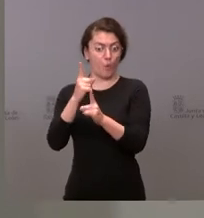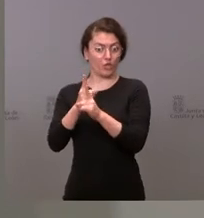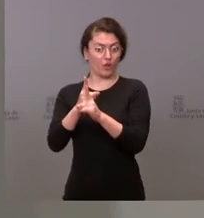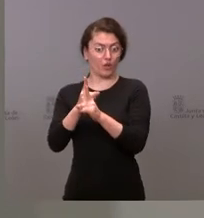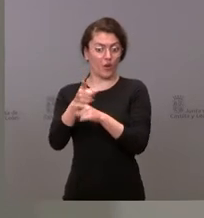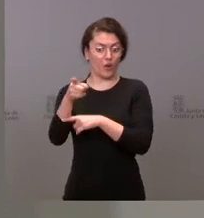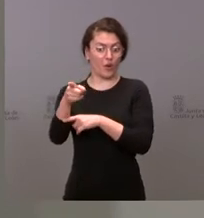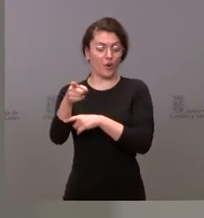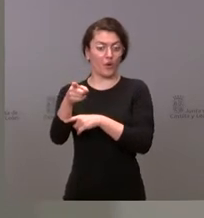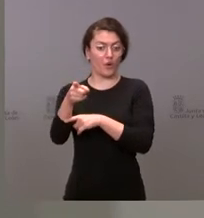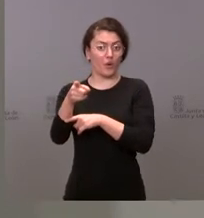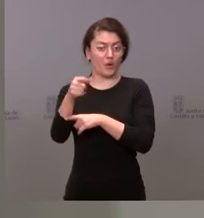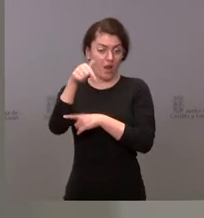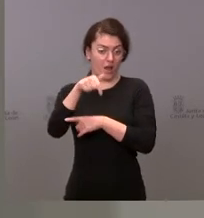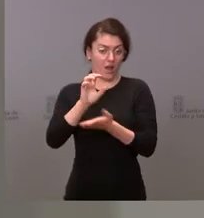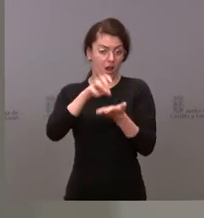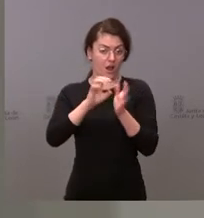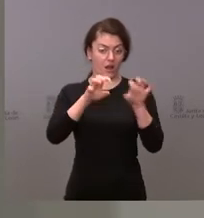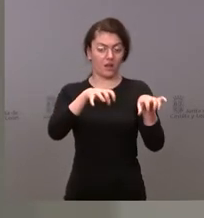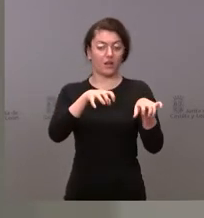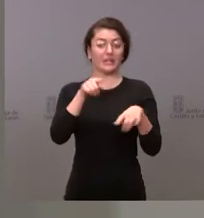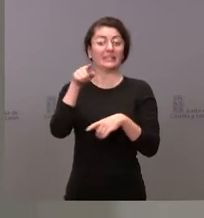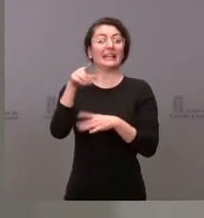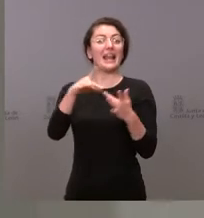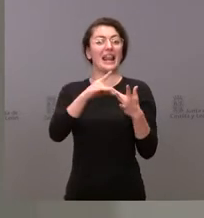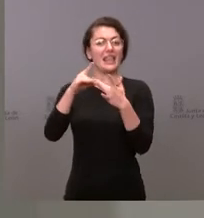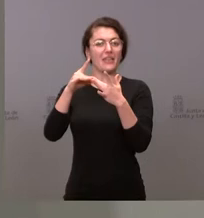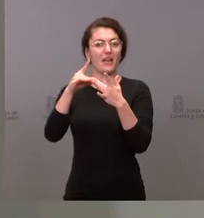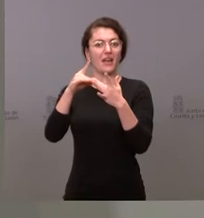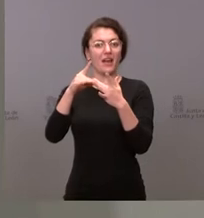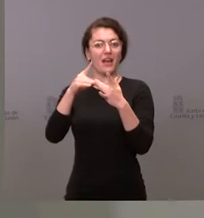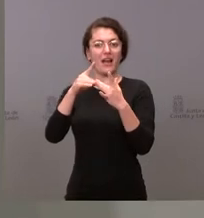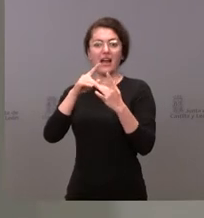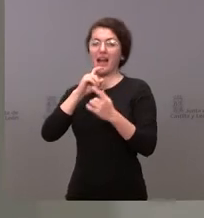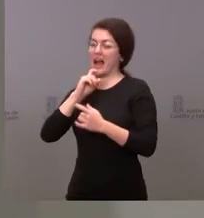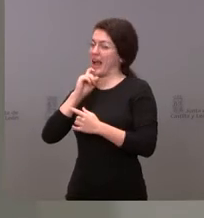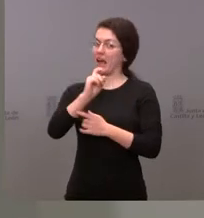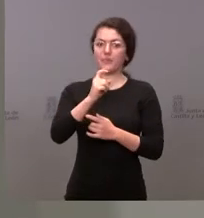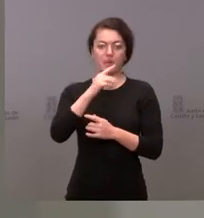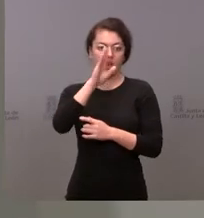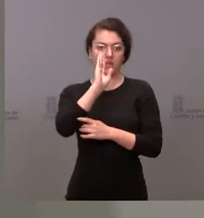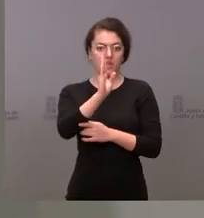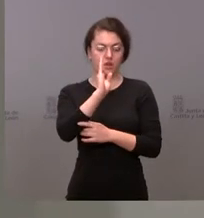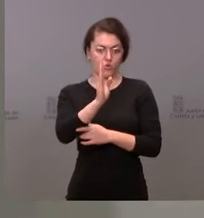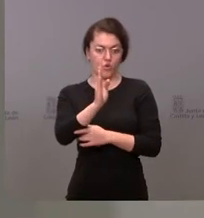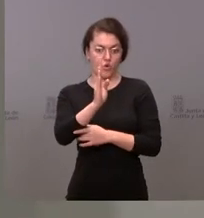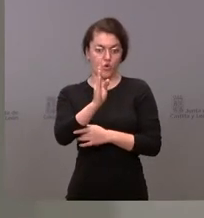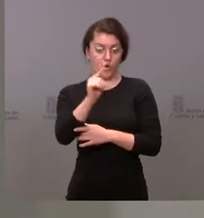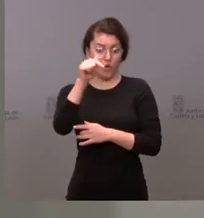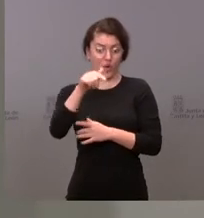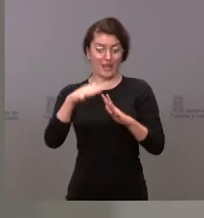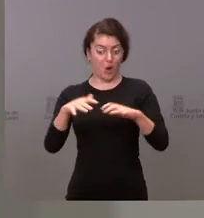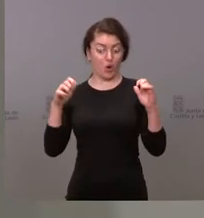la oposición en nuestra comunidad, haya amenazado directamente en la sede de las Cortes